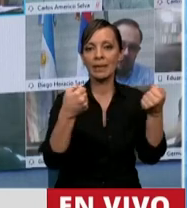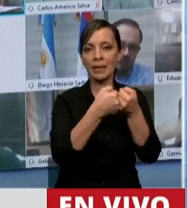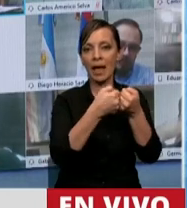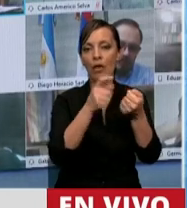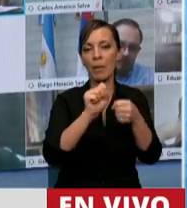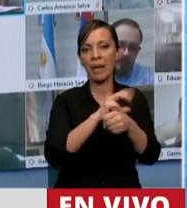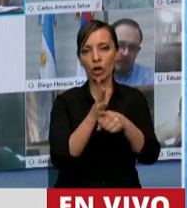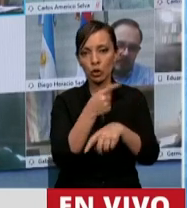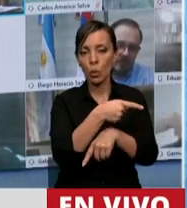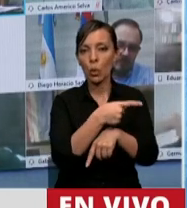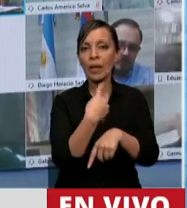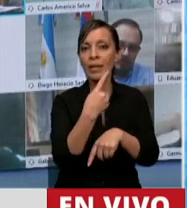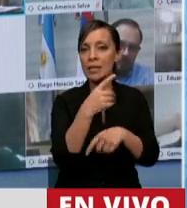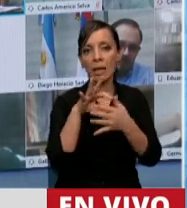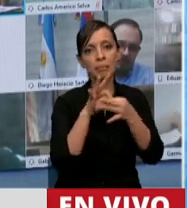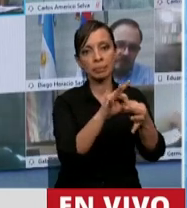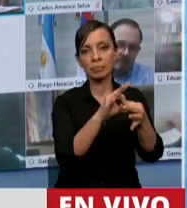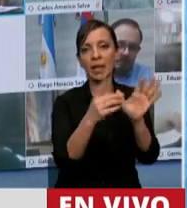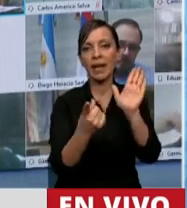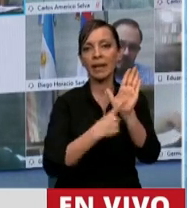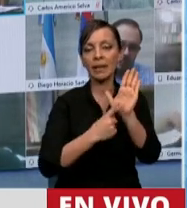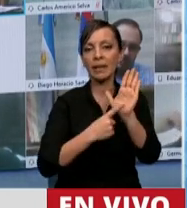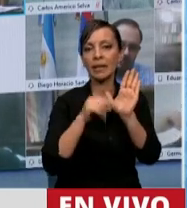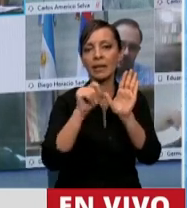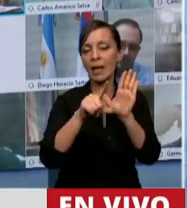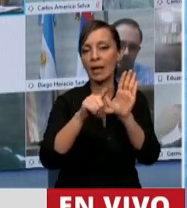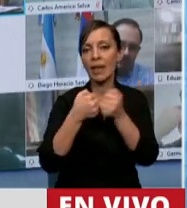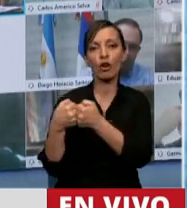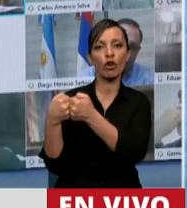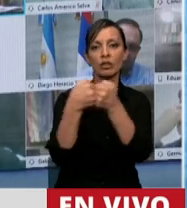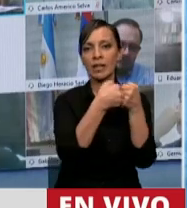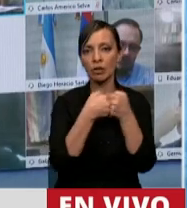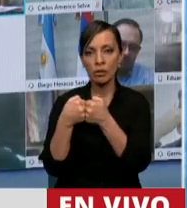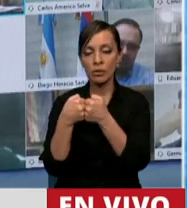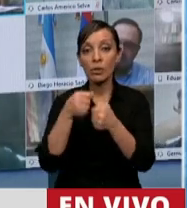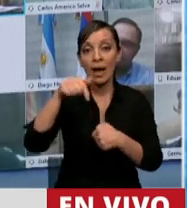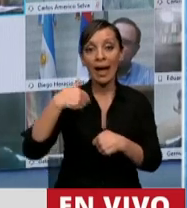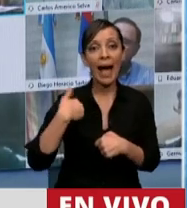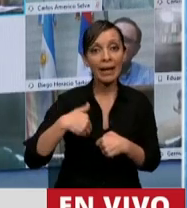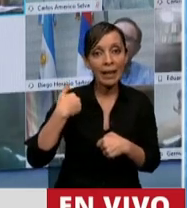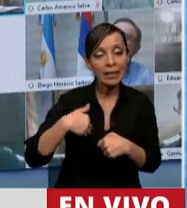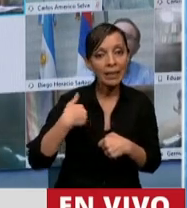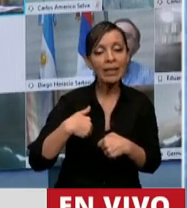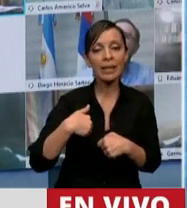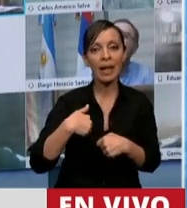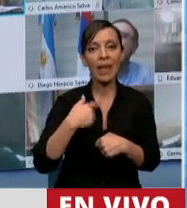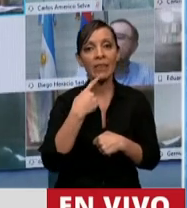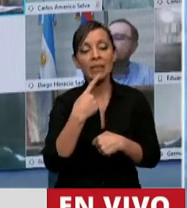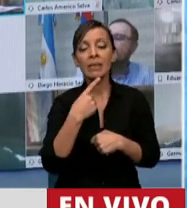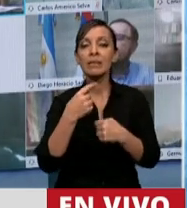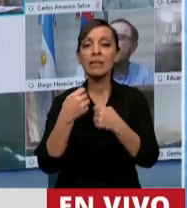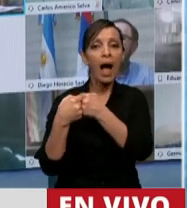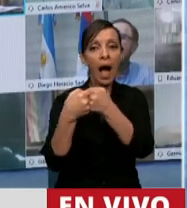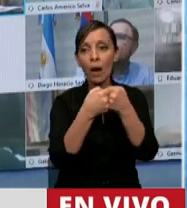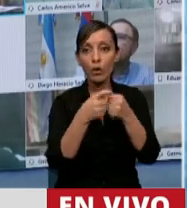Mercosur, que adopta la regla del consenso. Y para nuestro país ese consenso se expresa cuando hay acuerdo